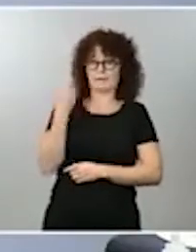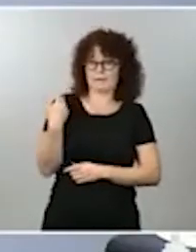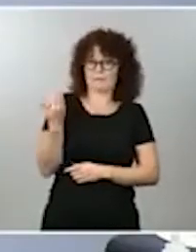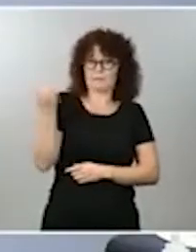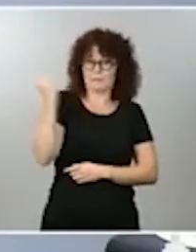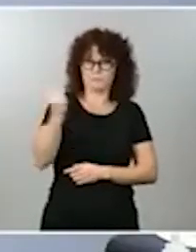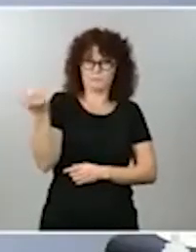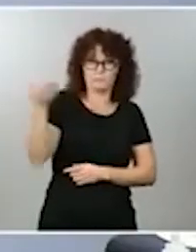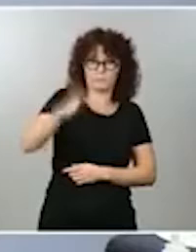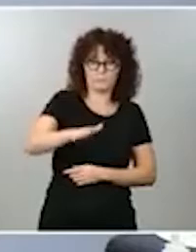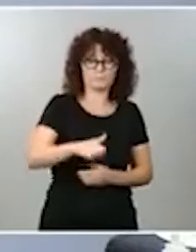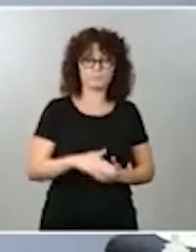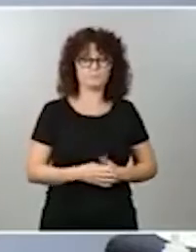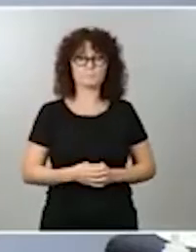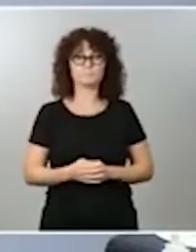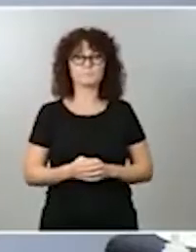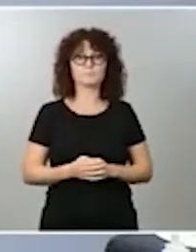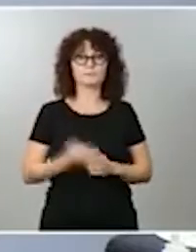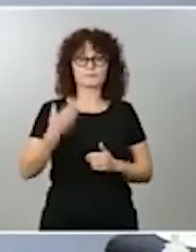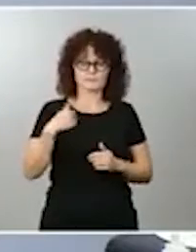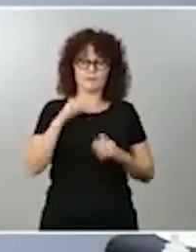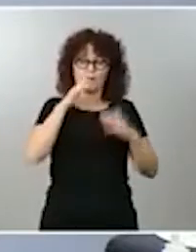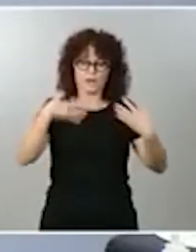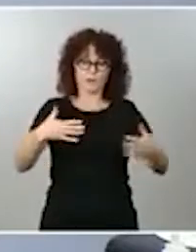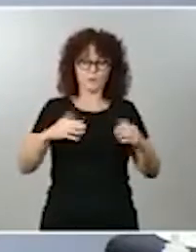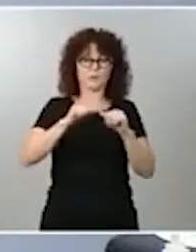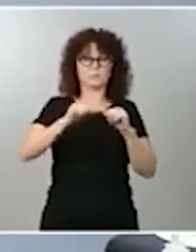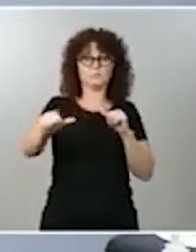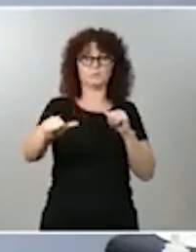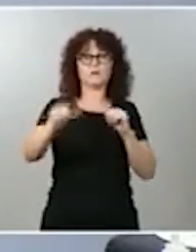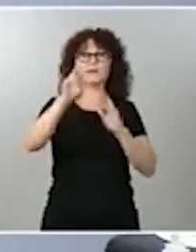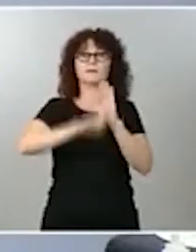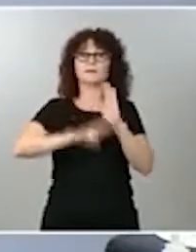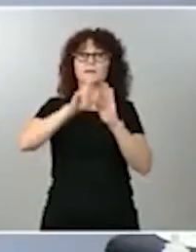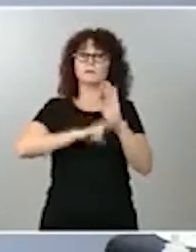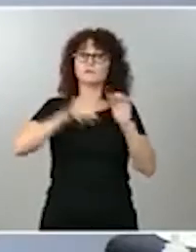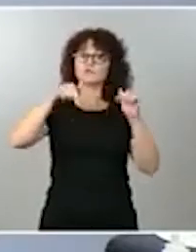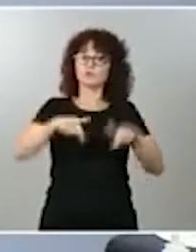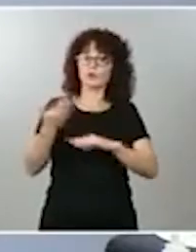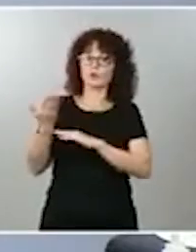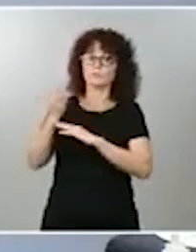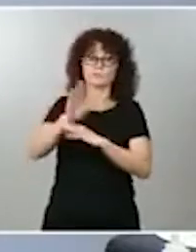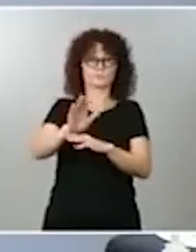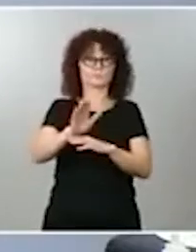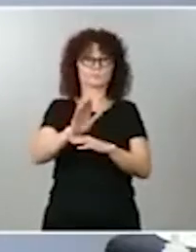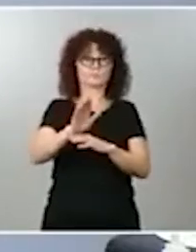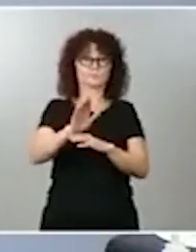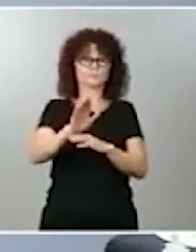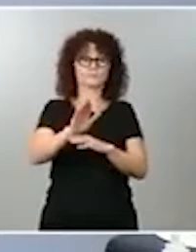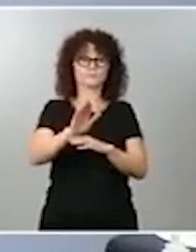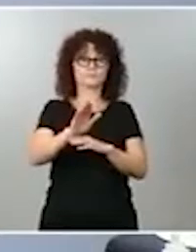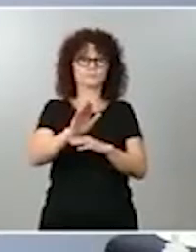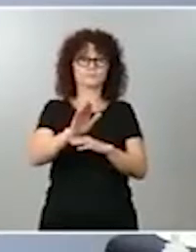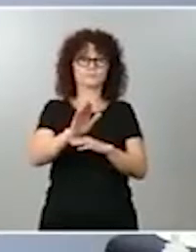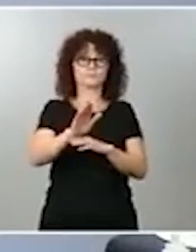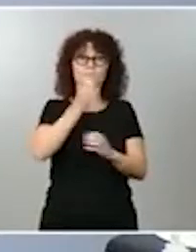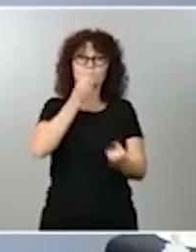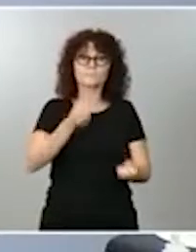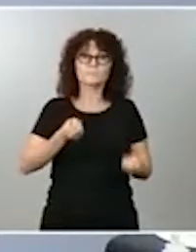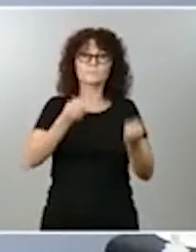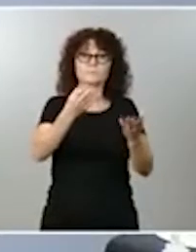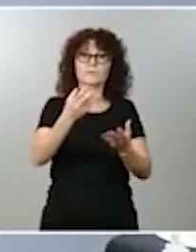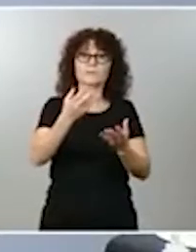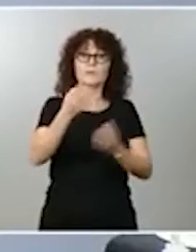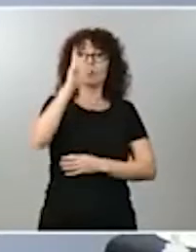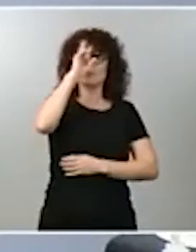empiezo respecto a los reglamentos que hoy les presentamos, estamos expresando una preocupación que es compartida en todo el Gobierno